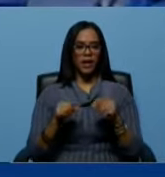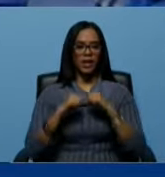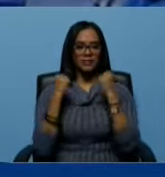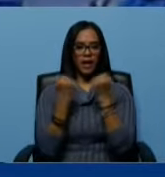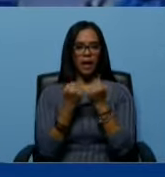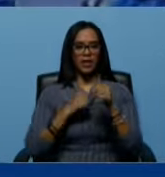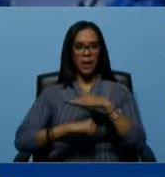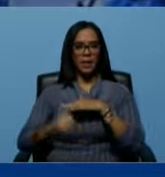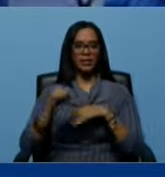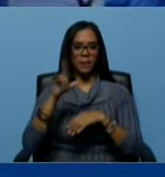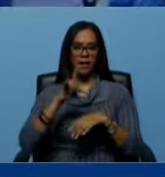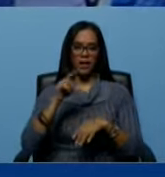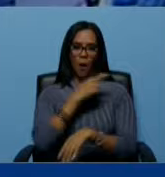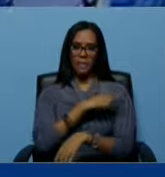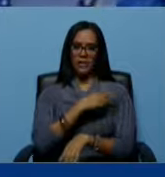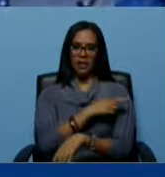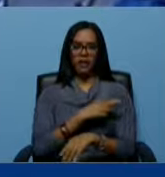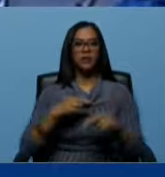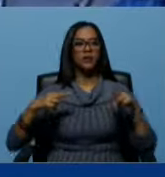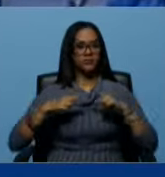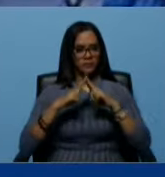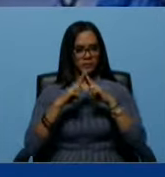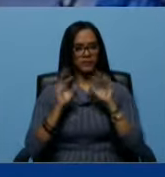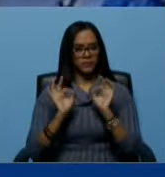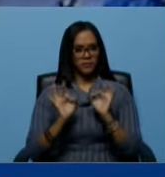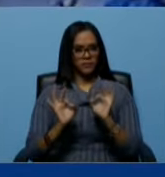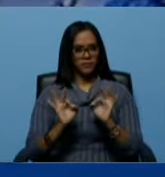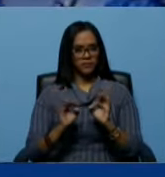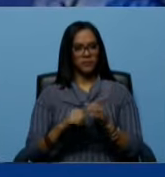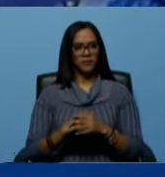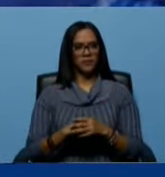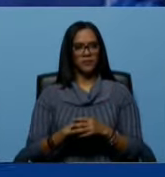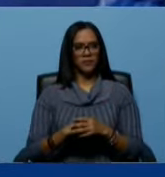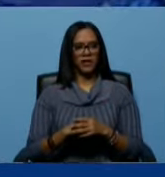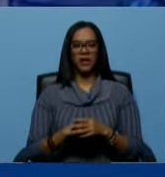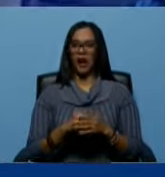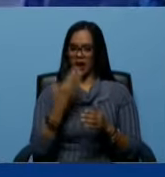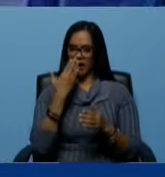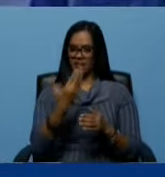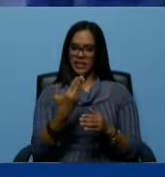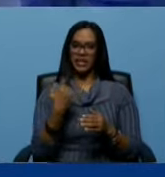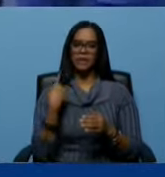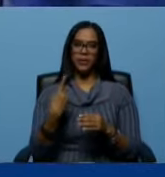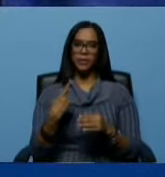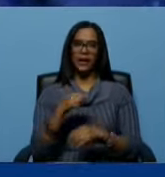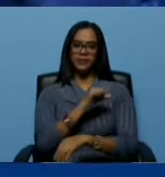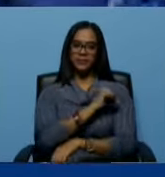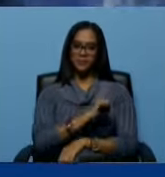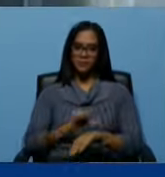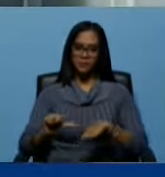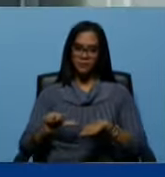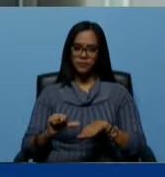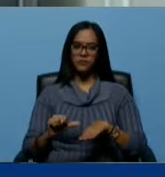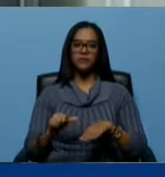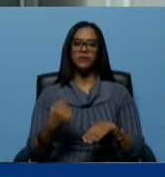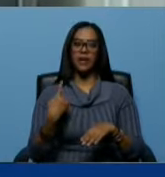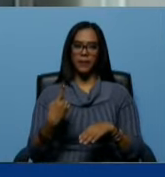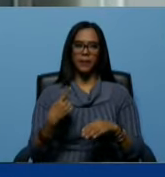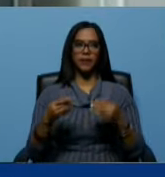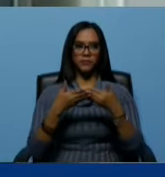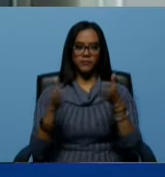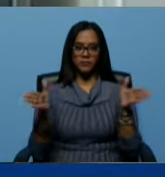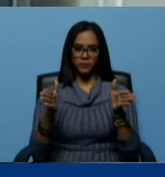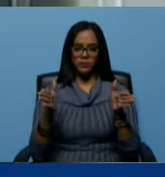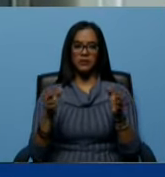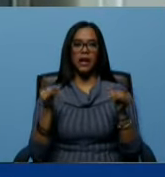de mi querido hospital. Nos encontramos específicamente en frente del primer quirófano, que es el quirófano que está operativo en este momento,